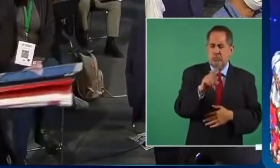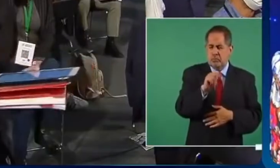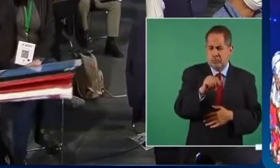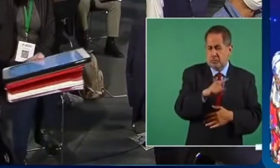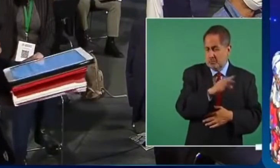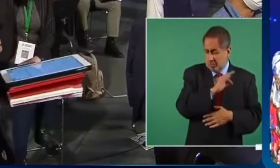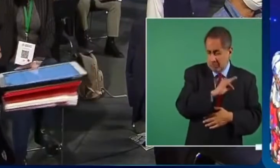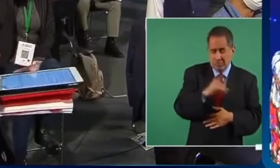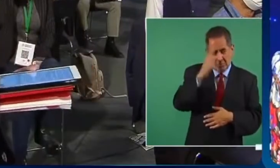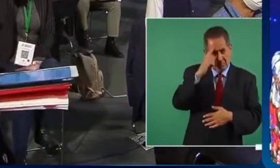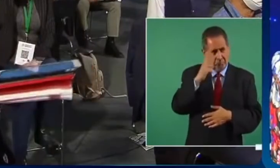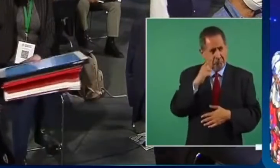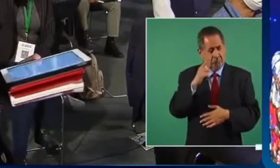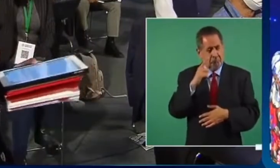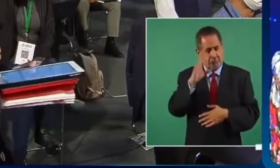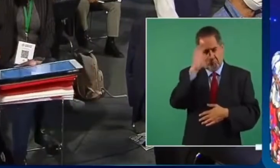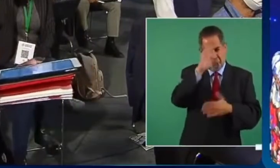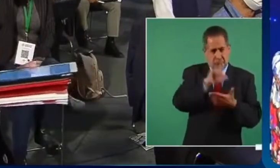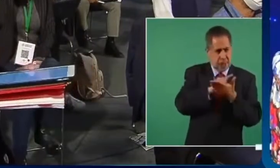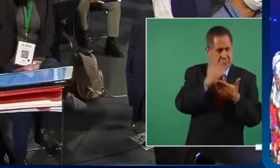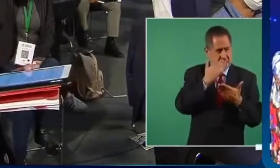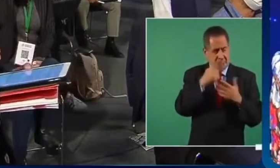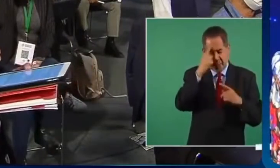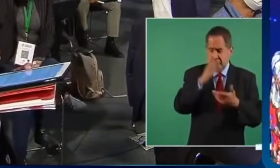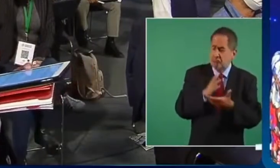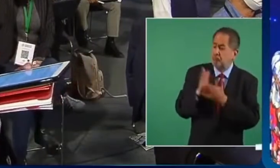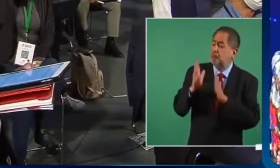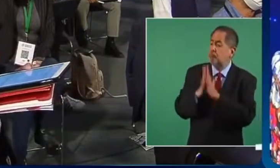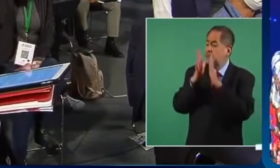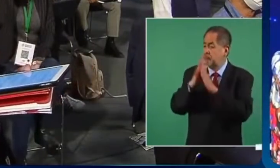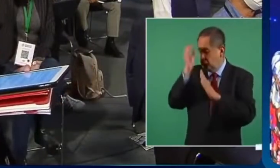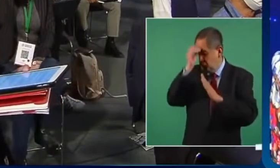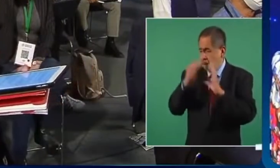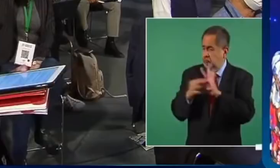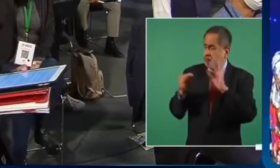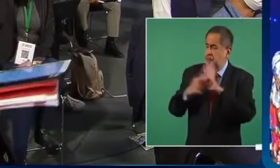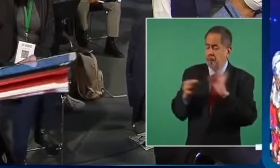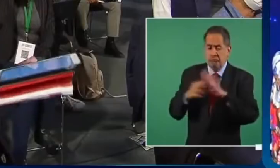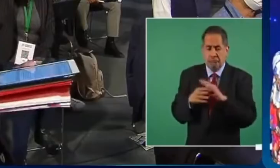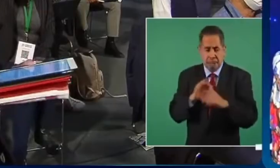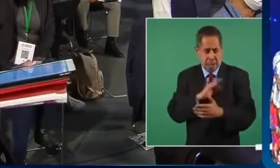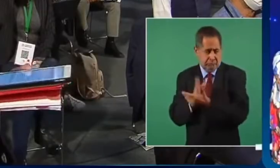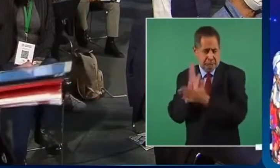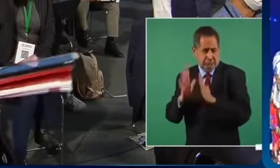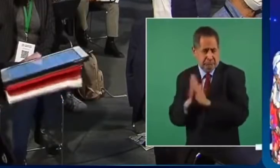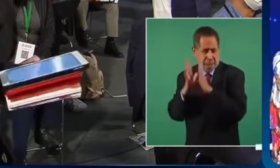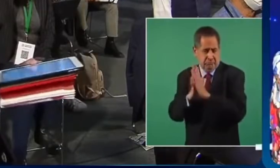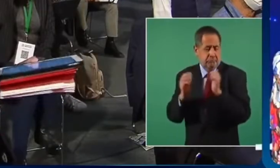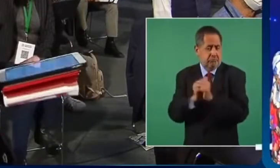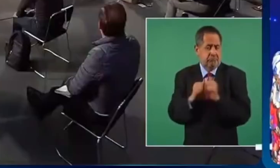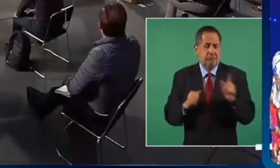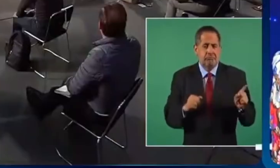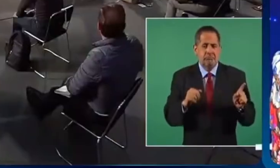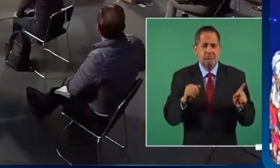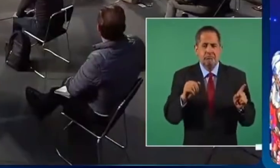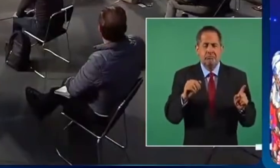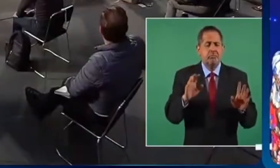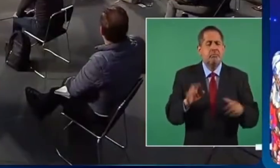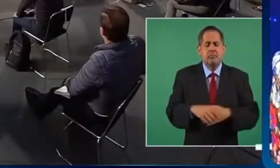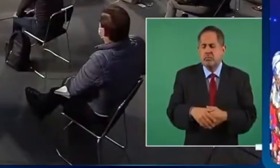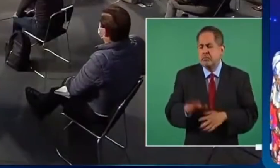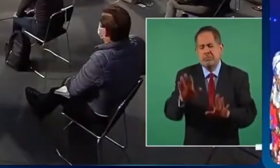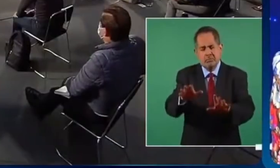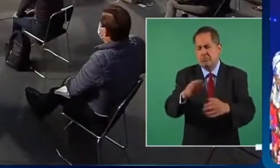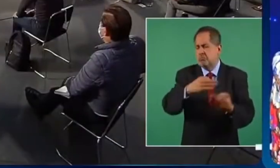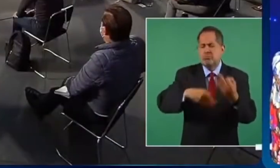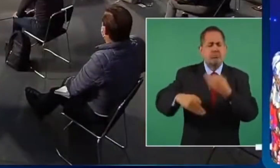de la calidad moral después de toda esta circunstancia de cómo ha sido catalogado el INE de participar interviniendo todos pueden